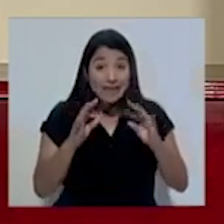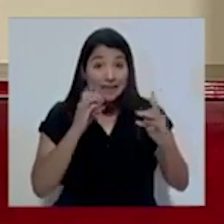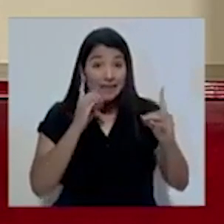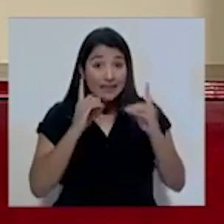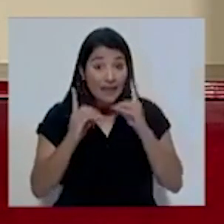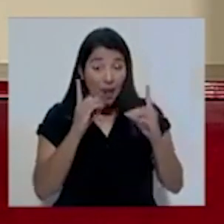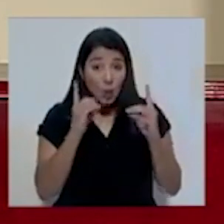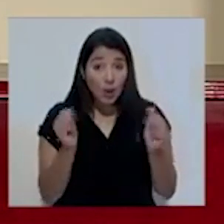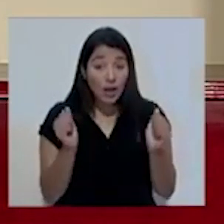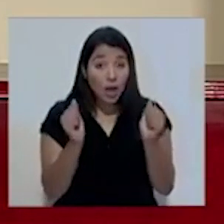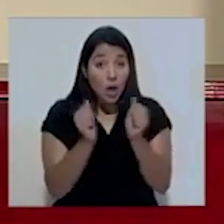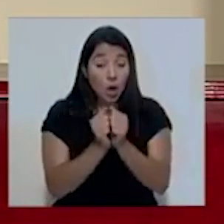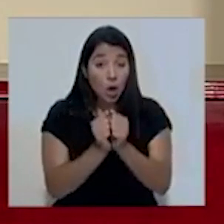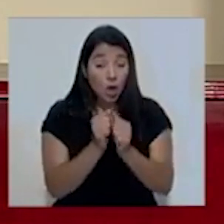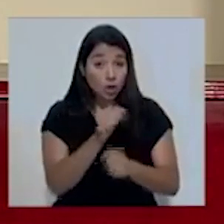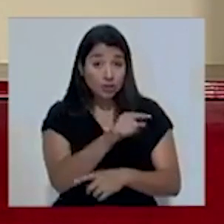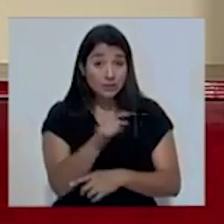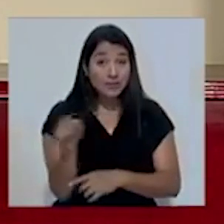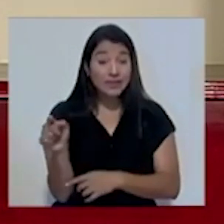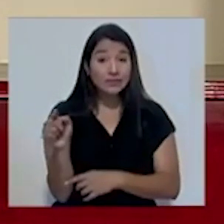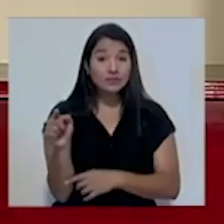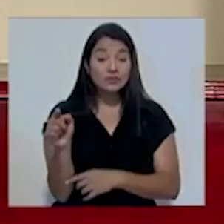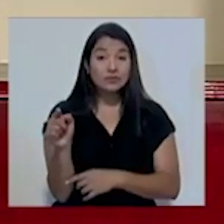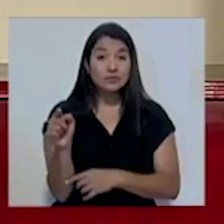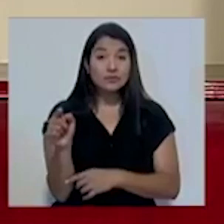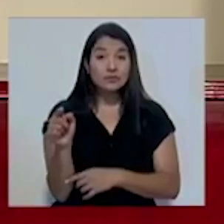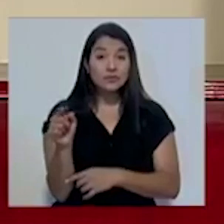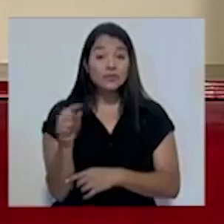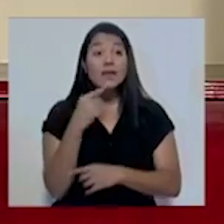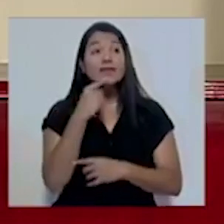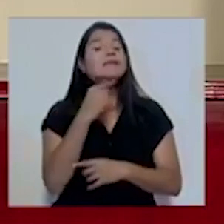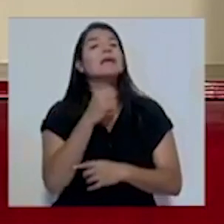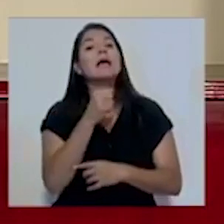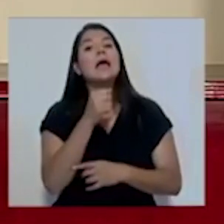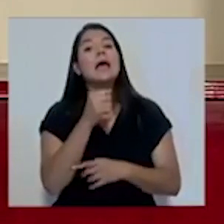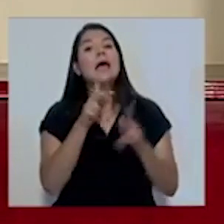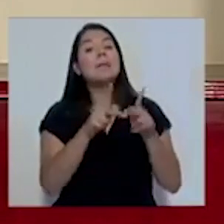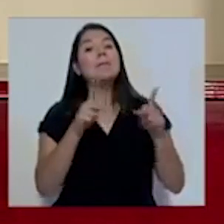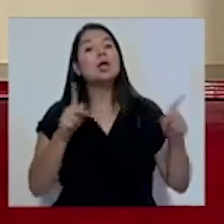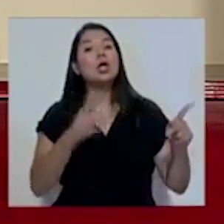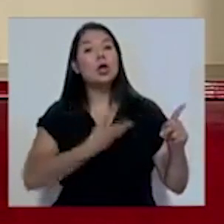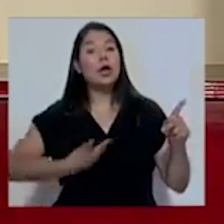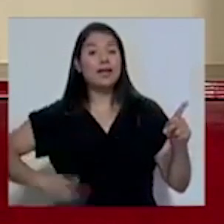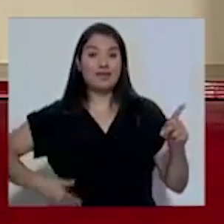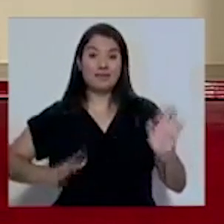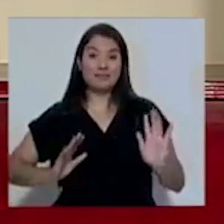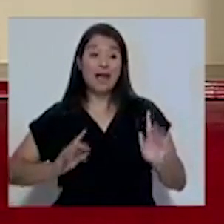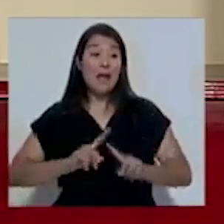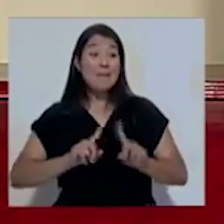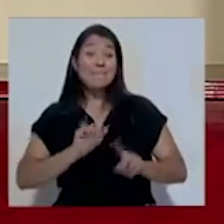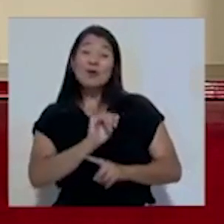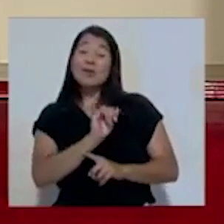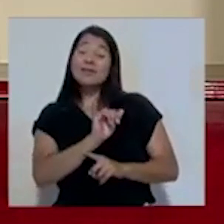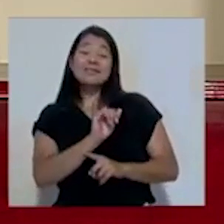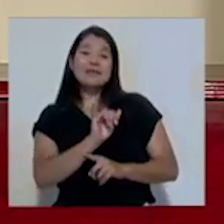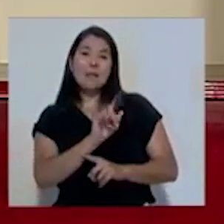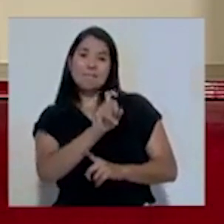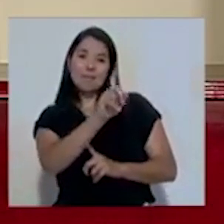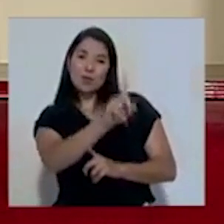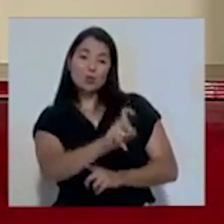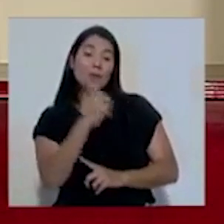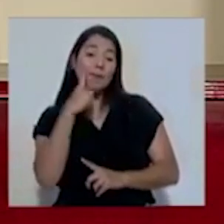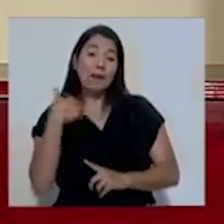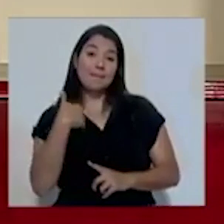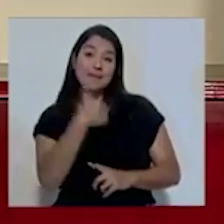con otros gobiernos locales que se unan a acciones del periódico Heredia. Pero esta consulta va dirigida más bien para